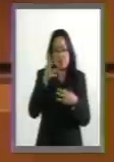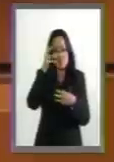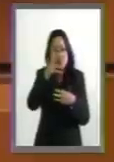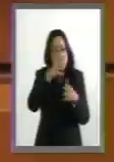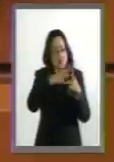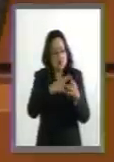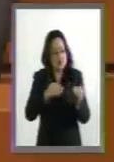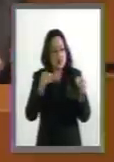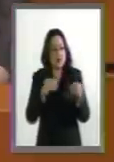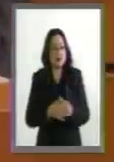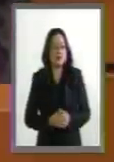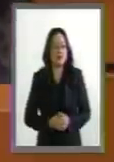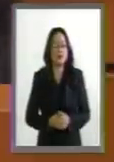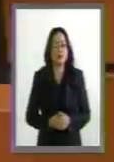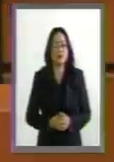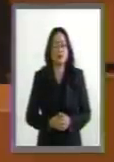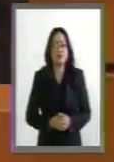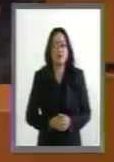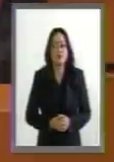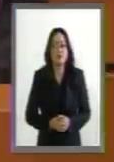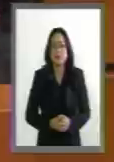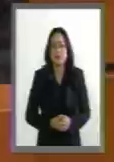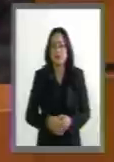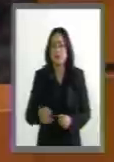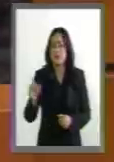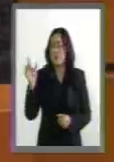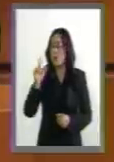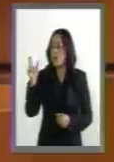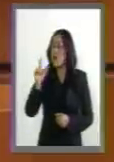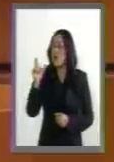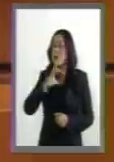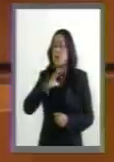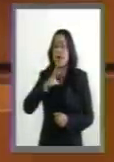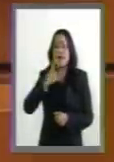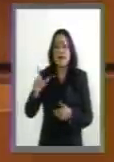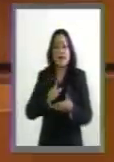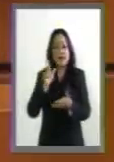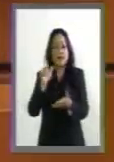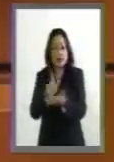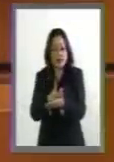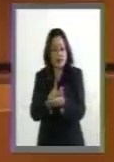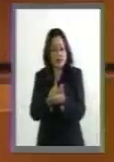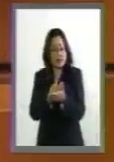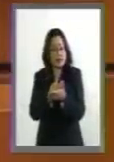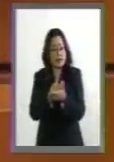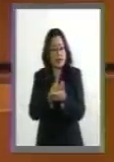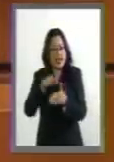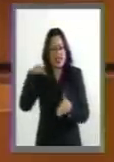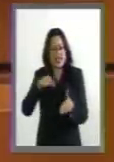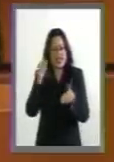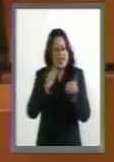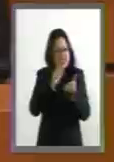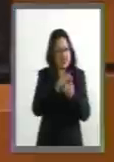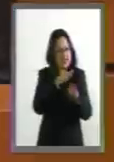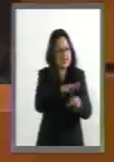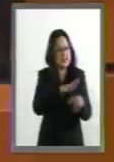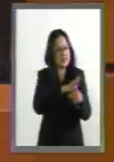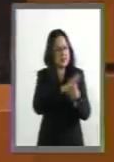cuando se reformó la ley, aquí la ley de